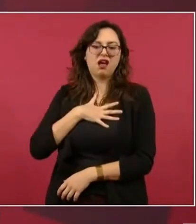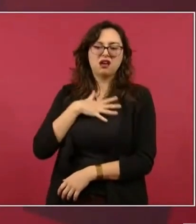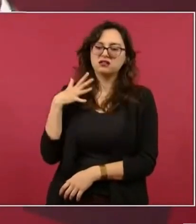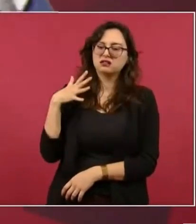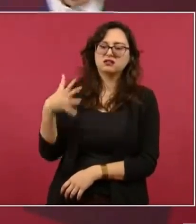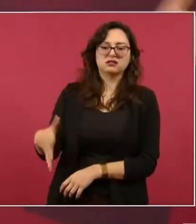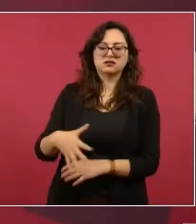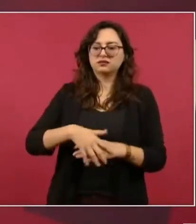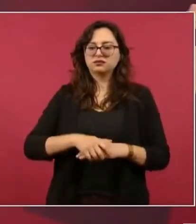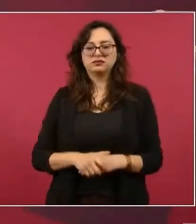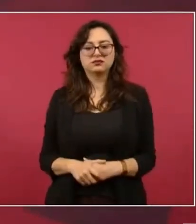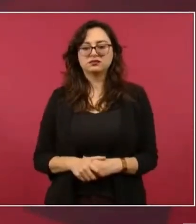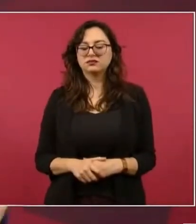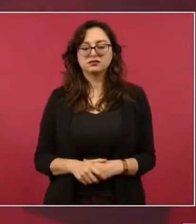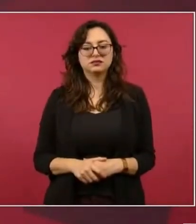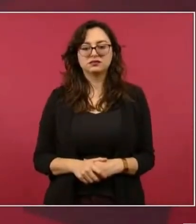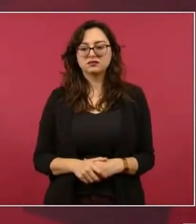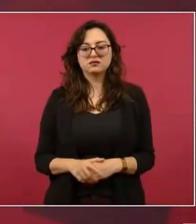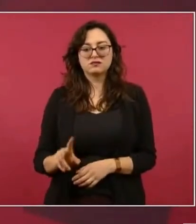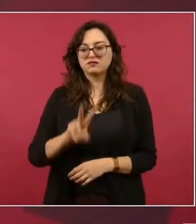socialmente hablando.